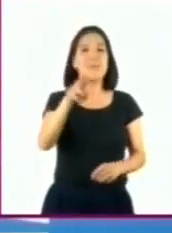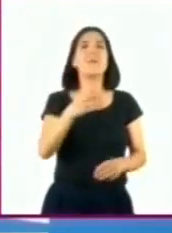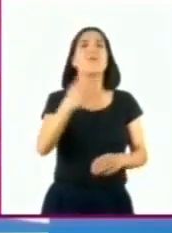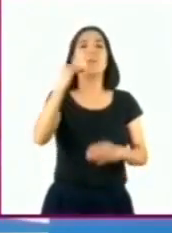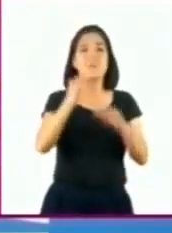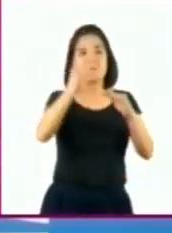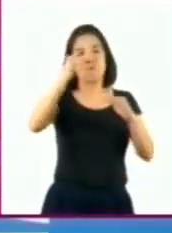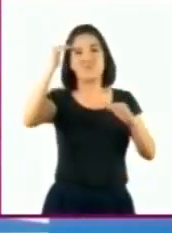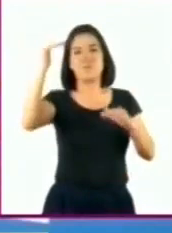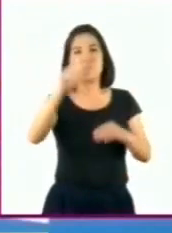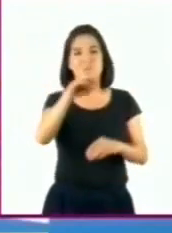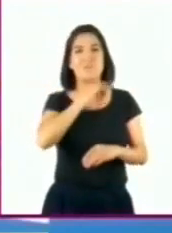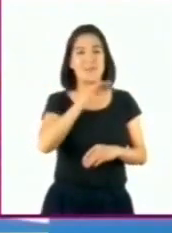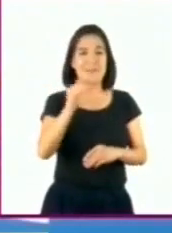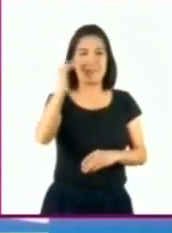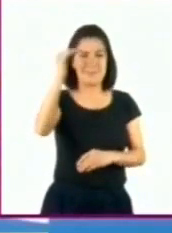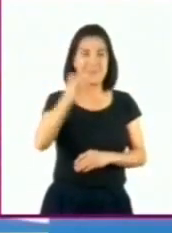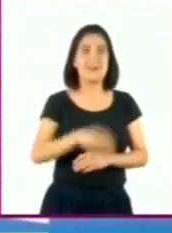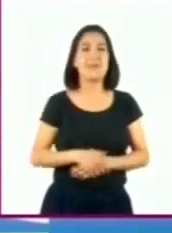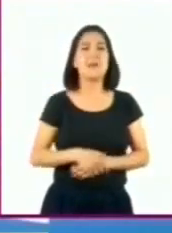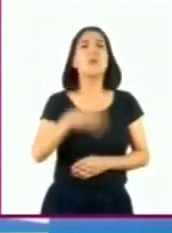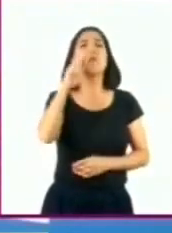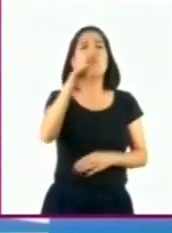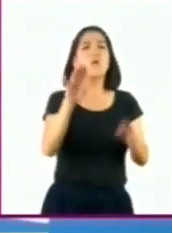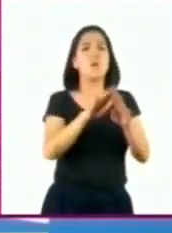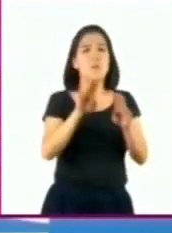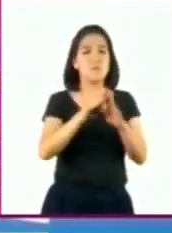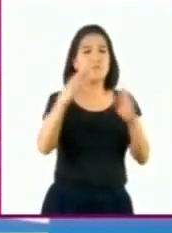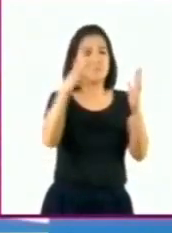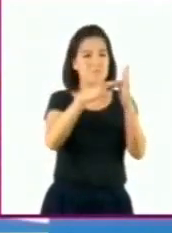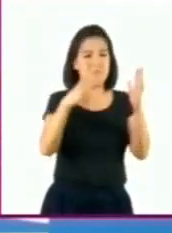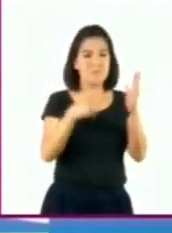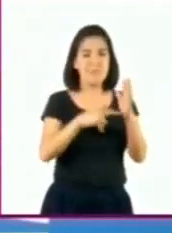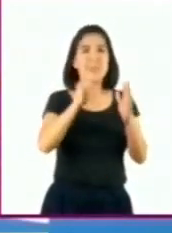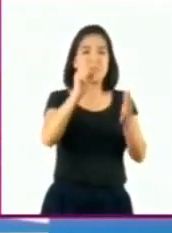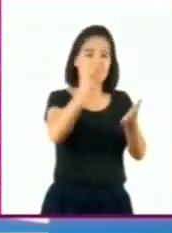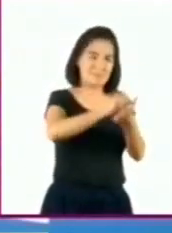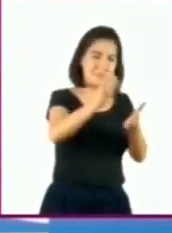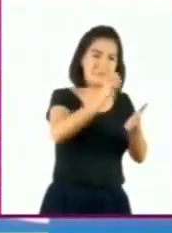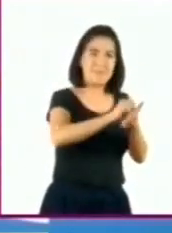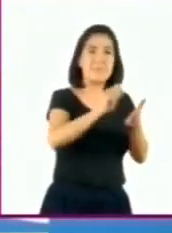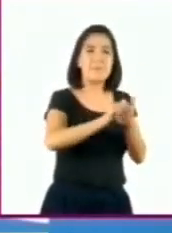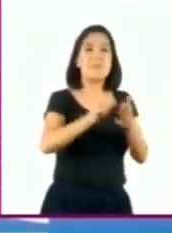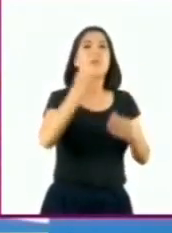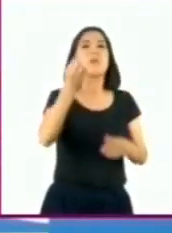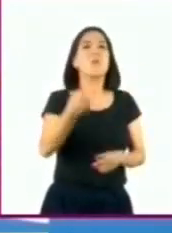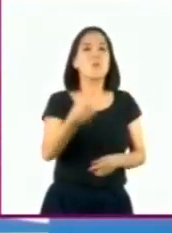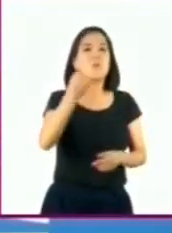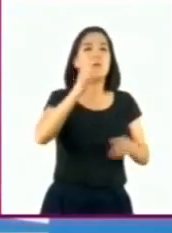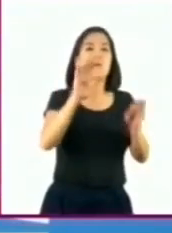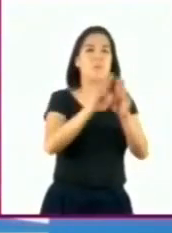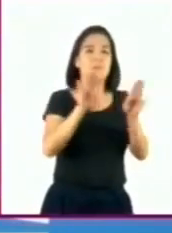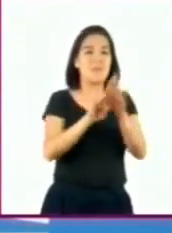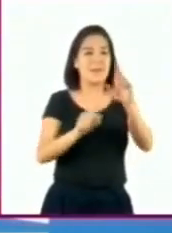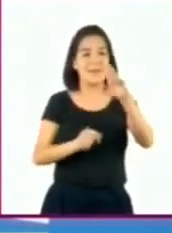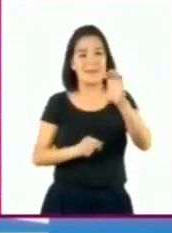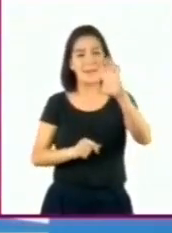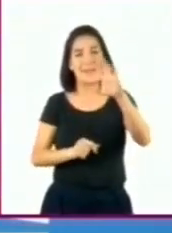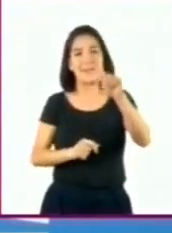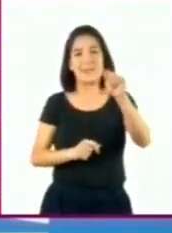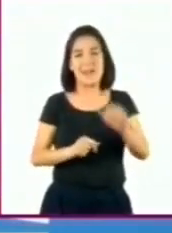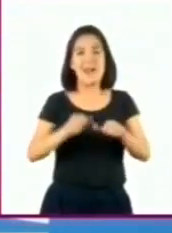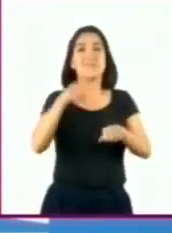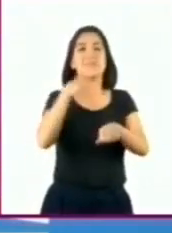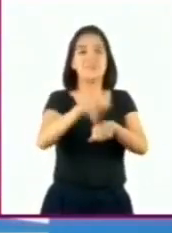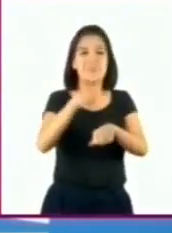Un recurso que pueden utilizar para llevar su registro es el de anotar sus medidas en una recta numérica. Sin